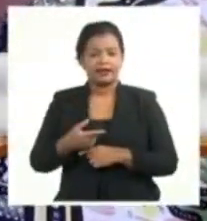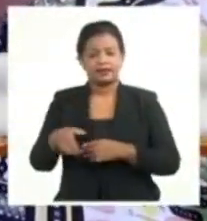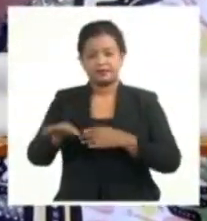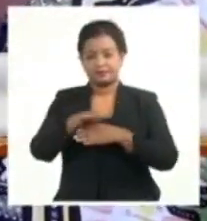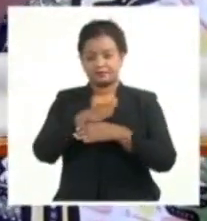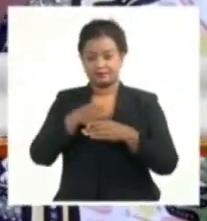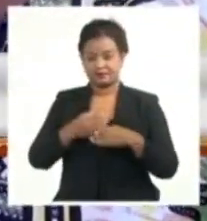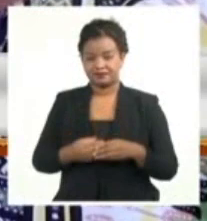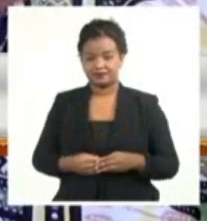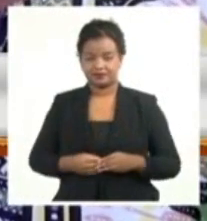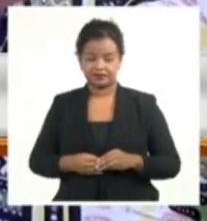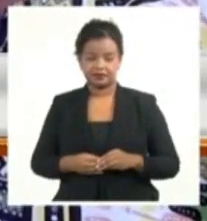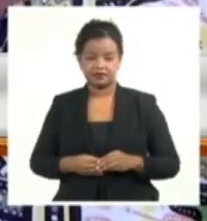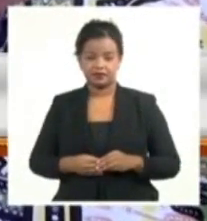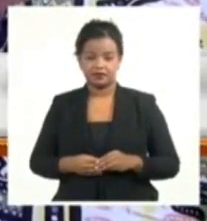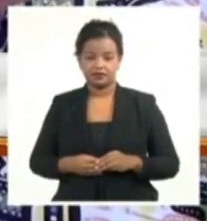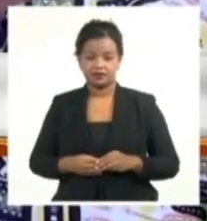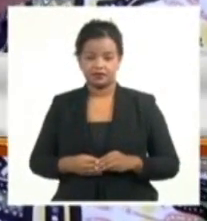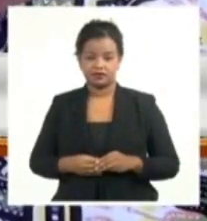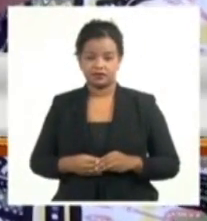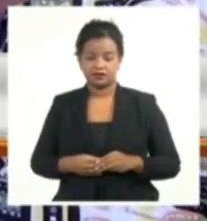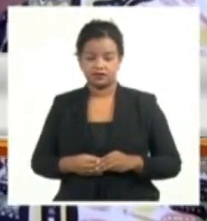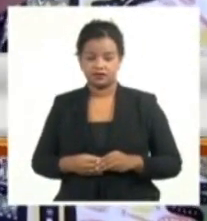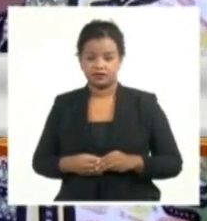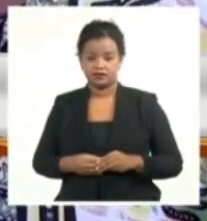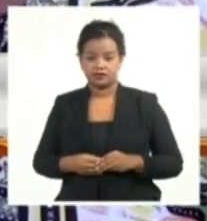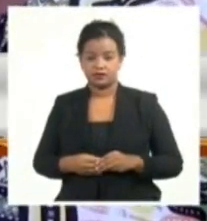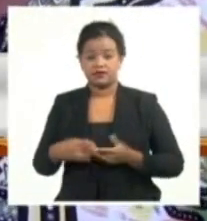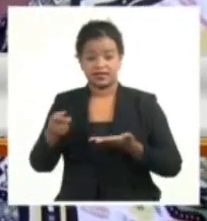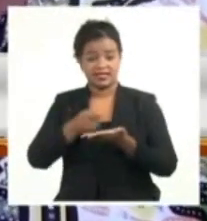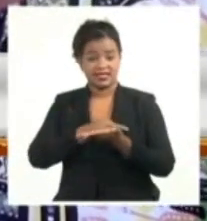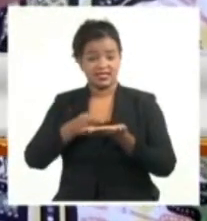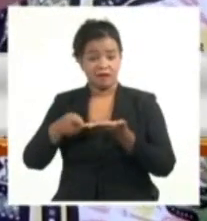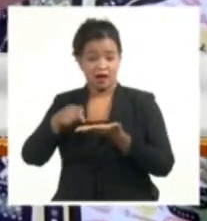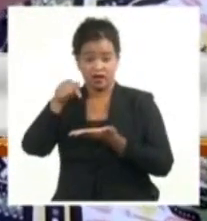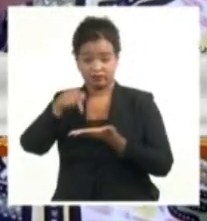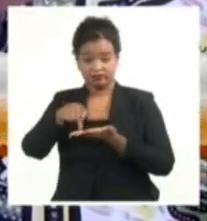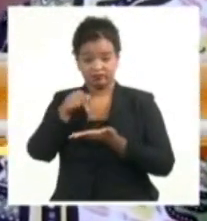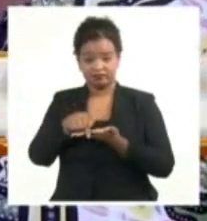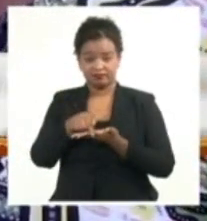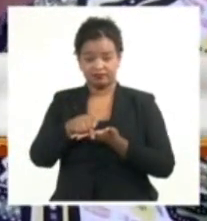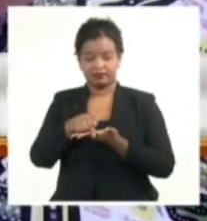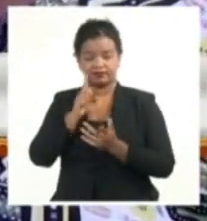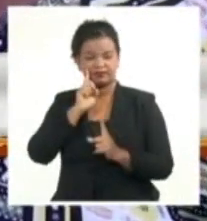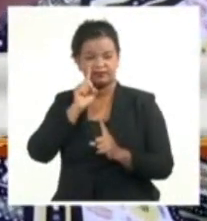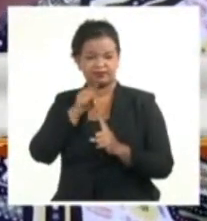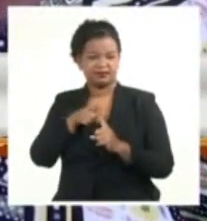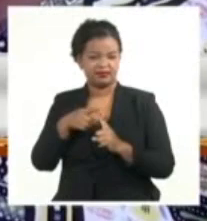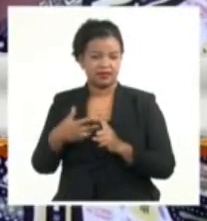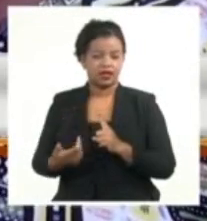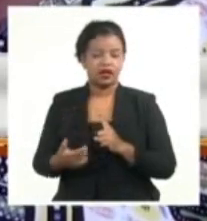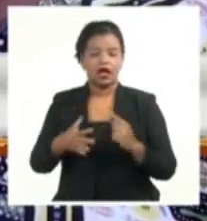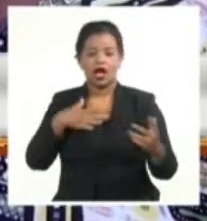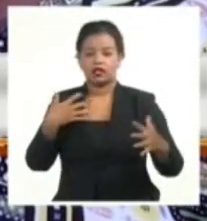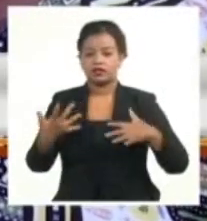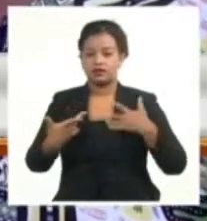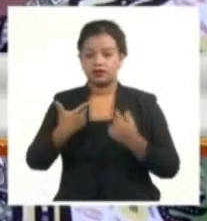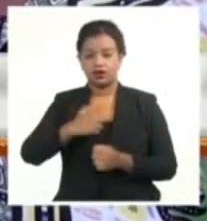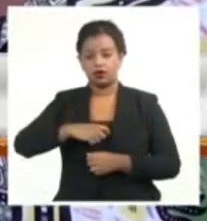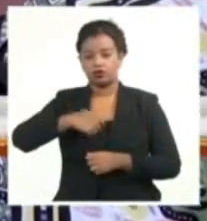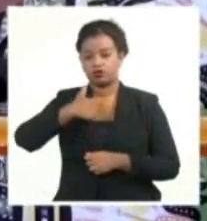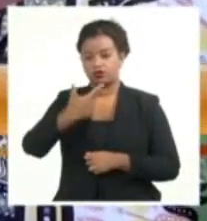de esta edición está principalmente gestionado para potenciar las actividades culturales en las